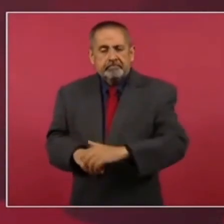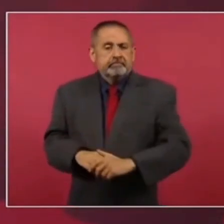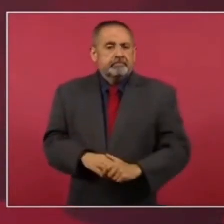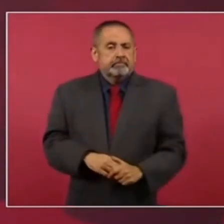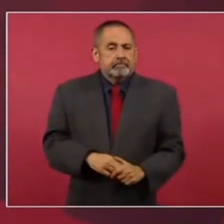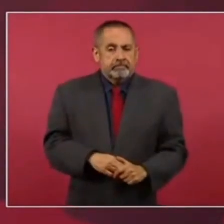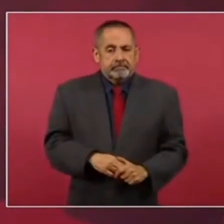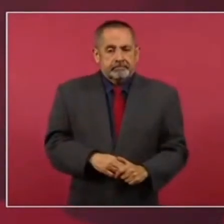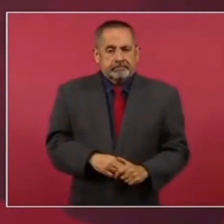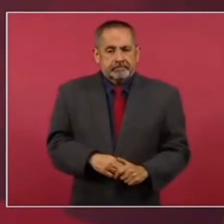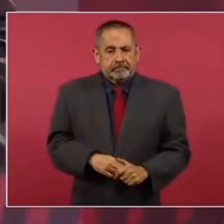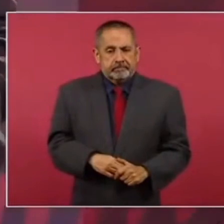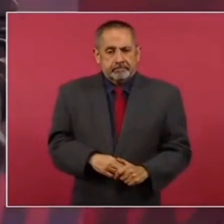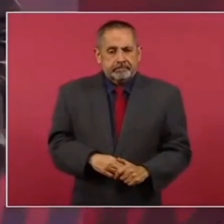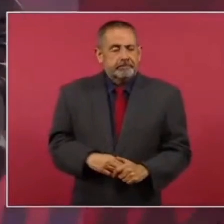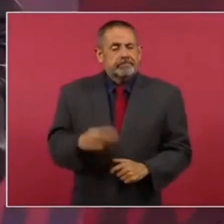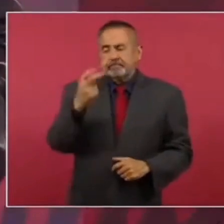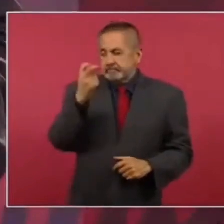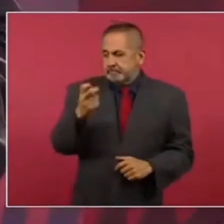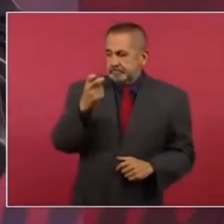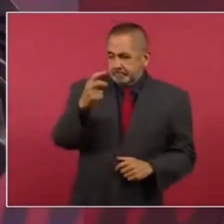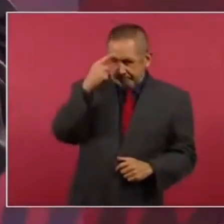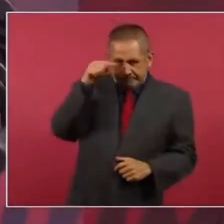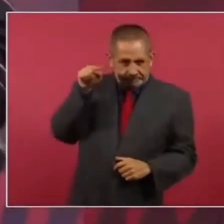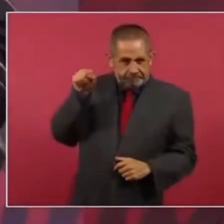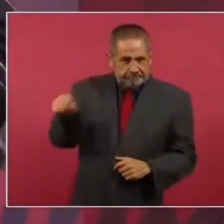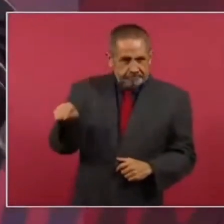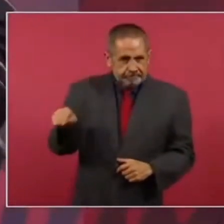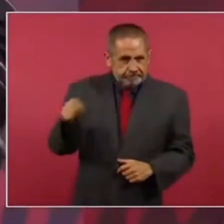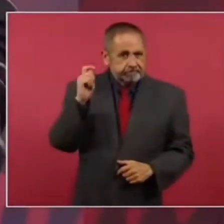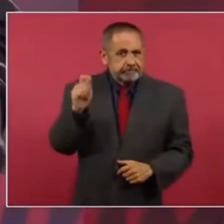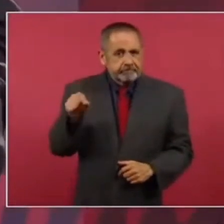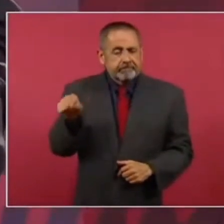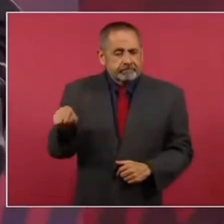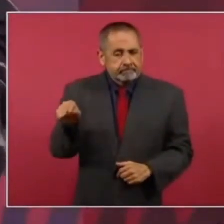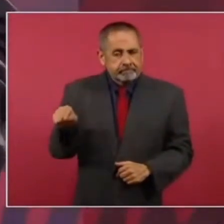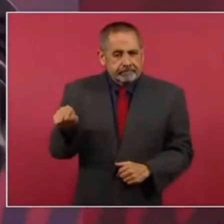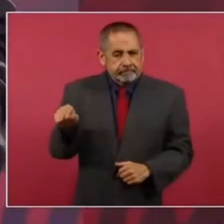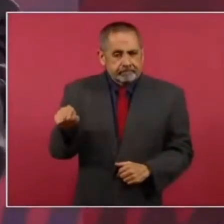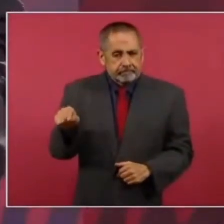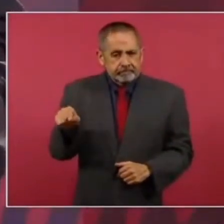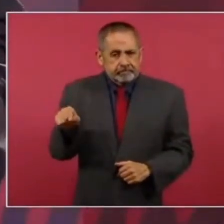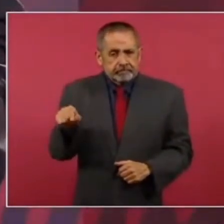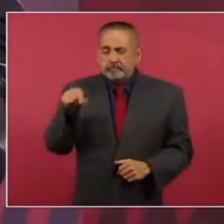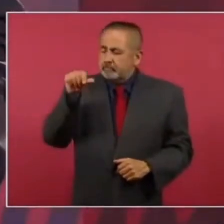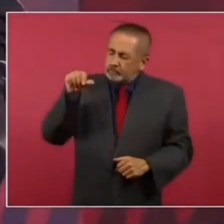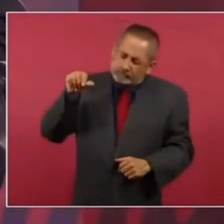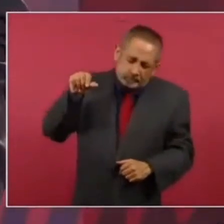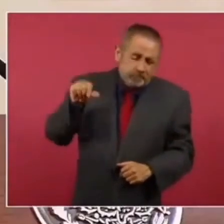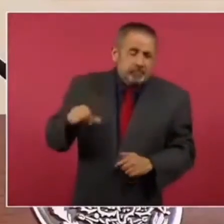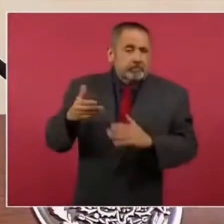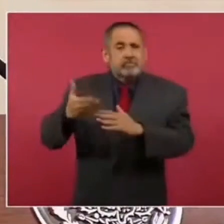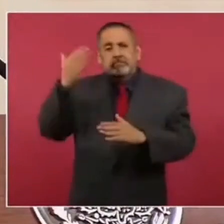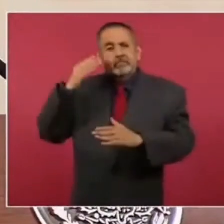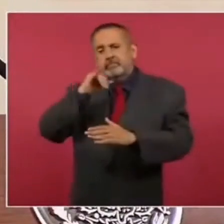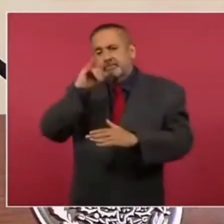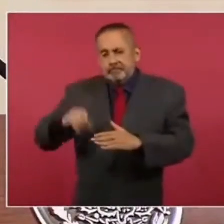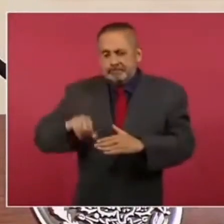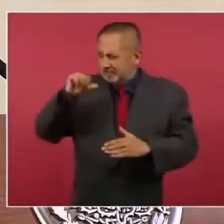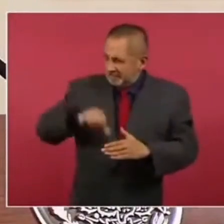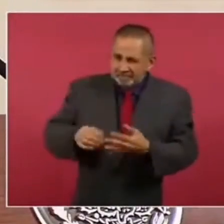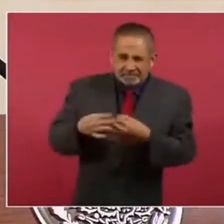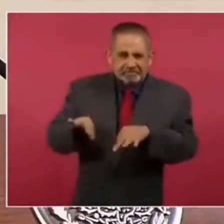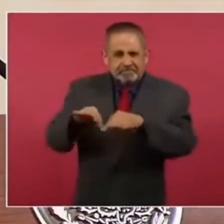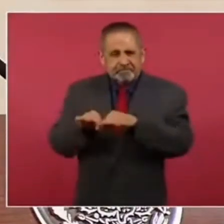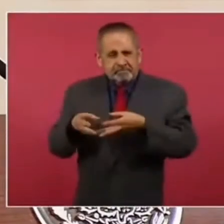Es por eso que como nunca se está invirtiendo,